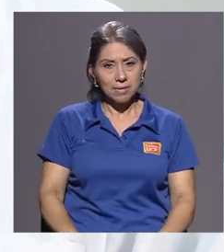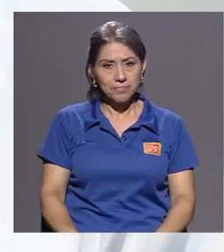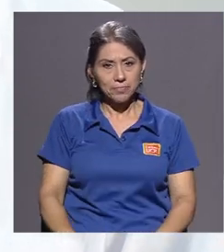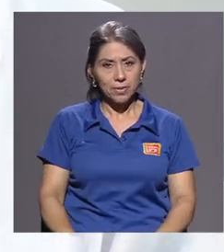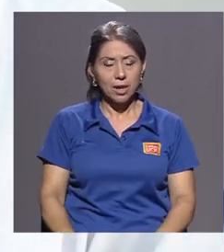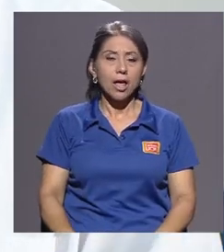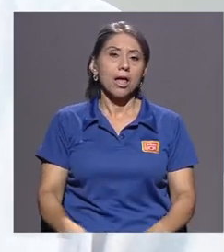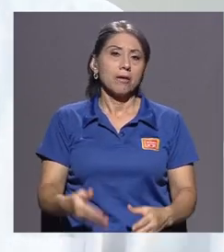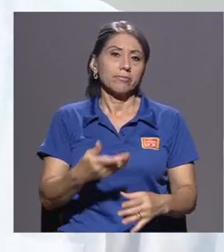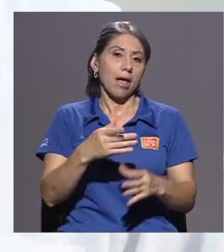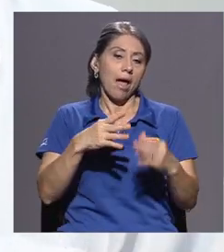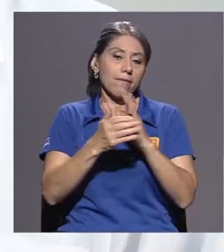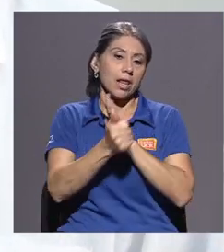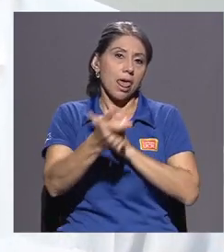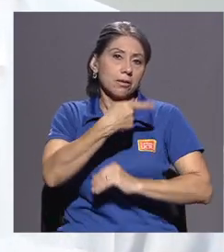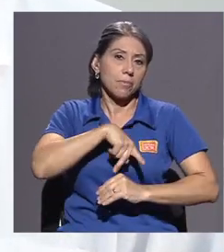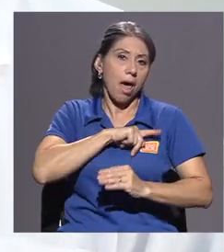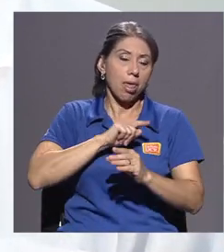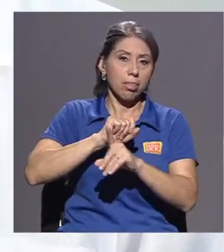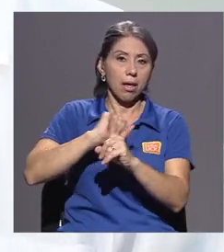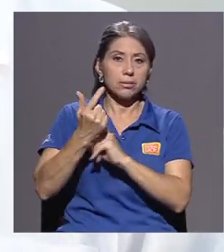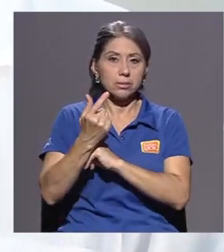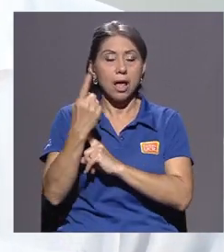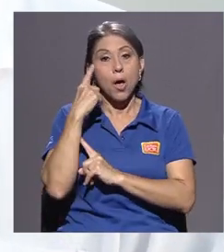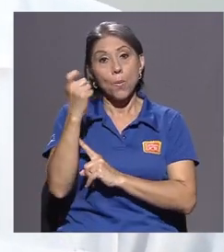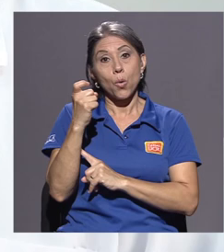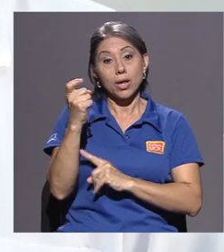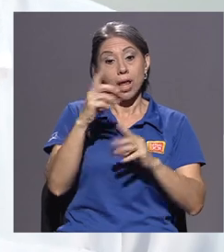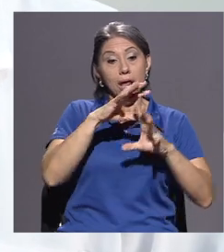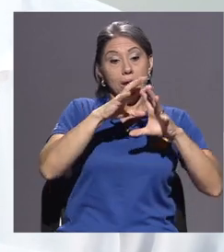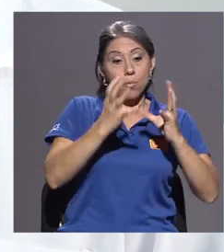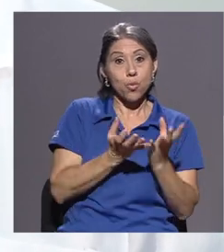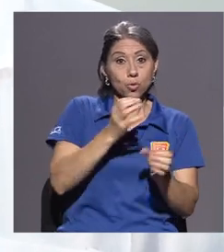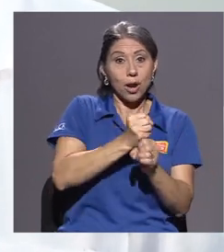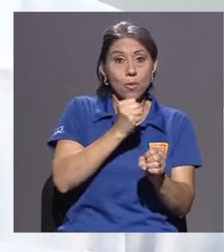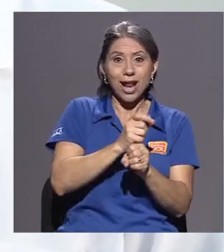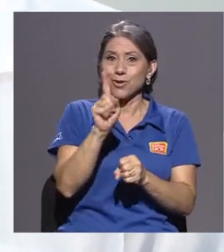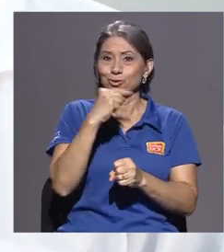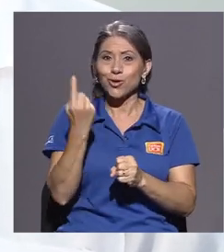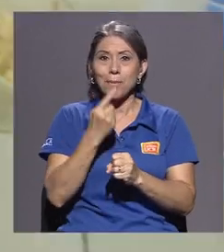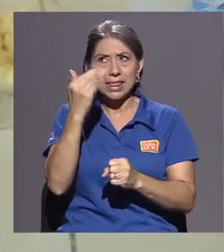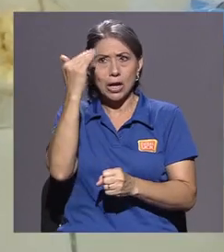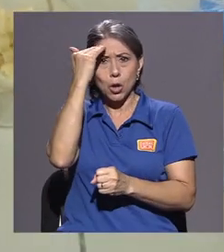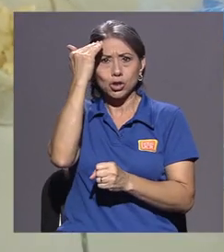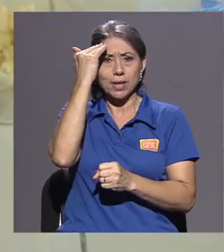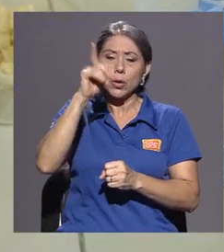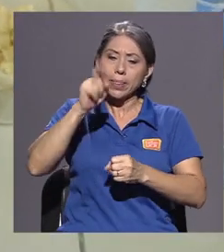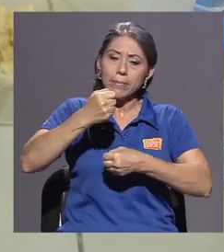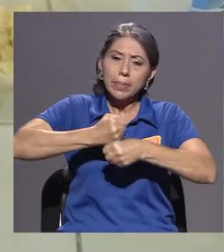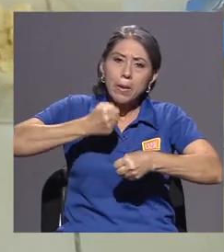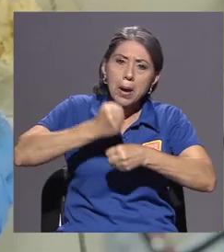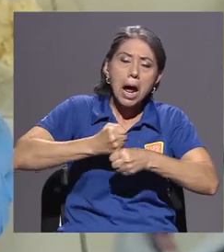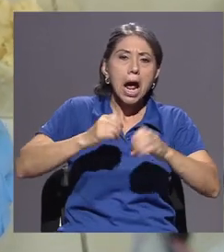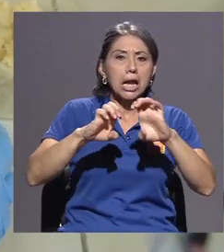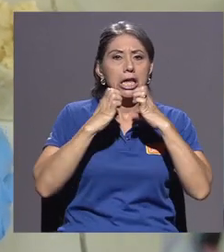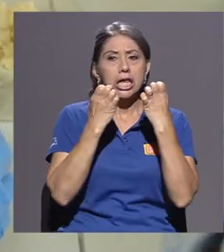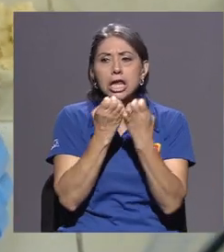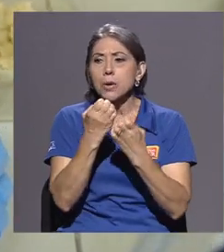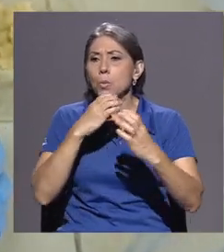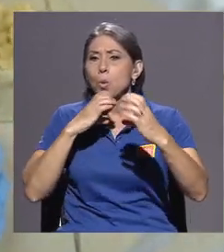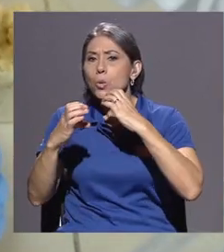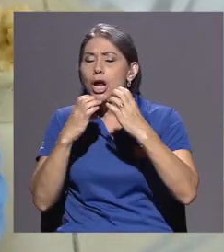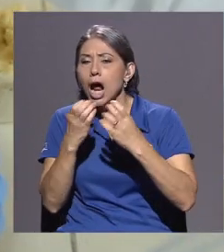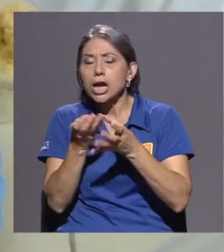Porque el mundo laboral no es solo conocimiento, hay que interactuar, que trabajar en equipo, hay que comunicarse, hay que resolver